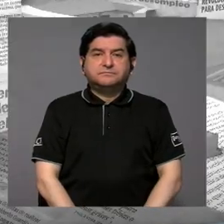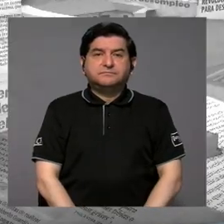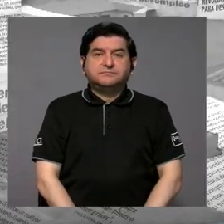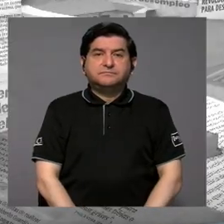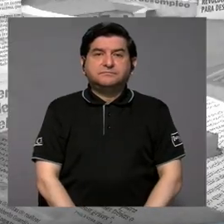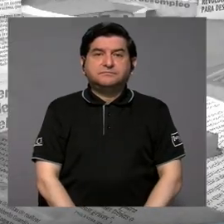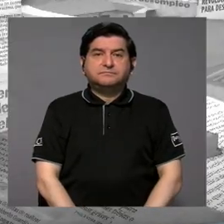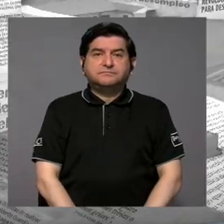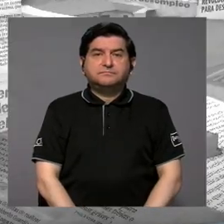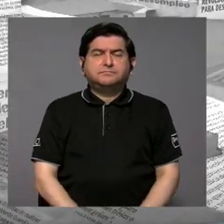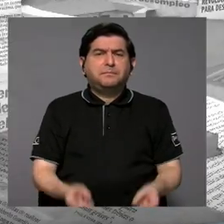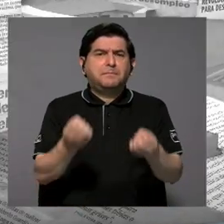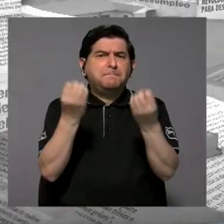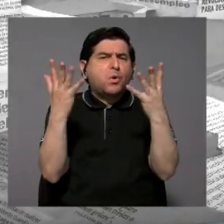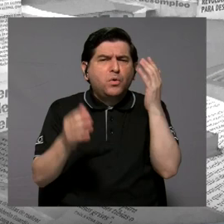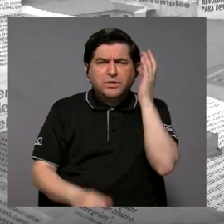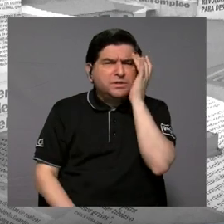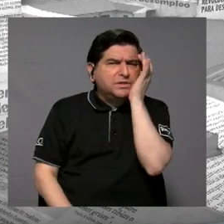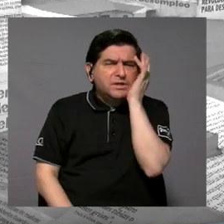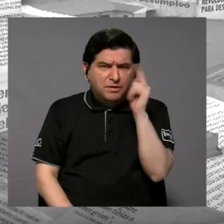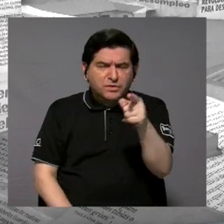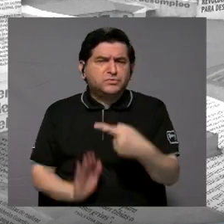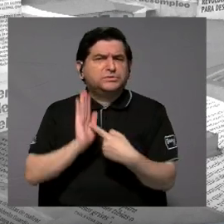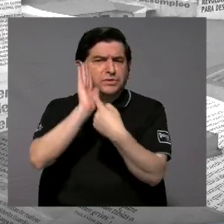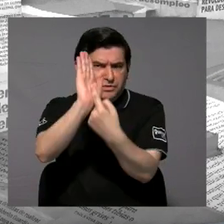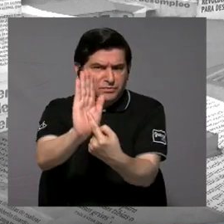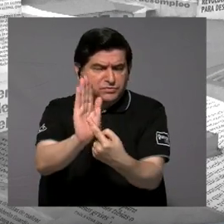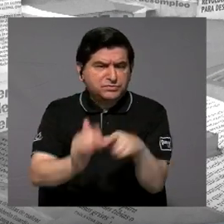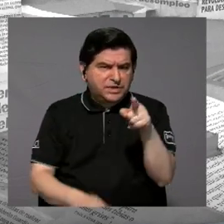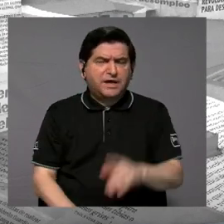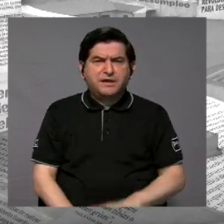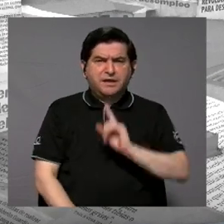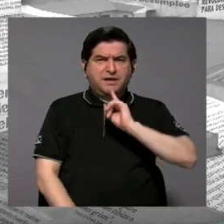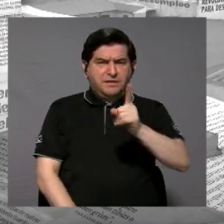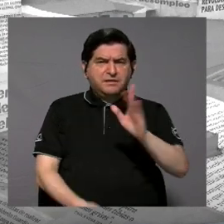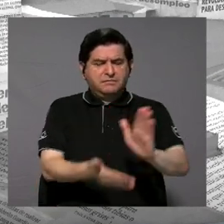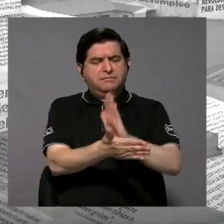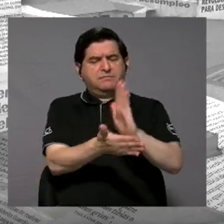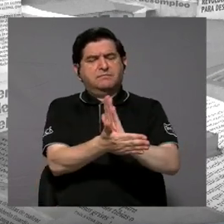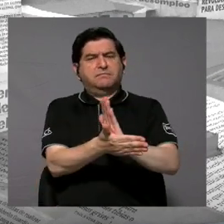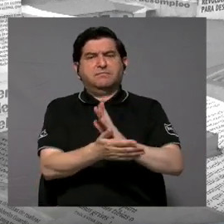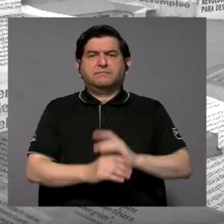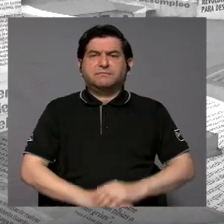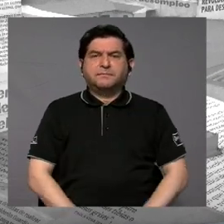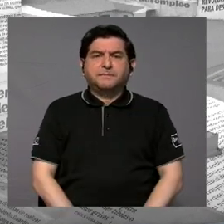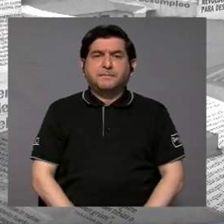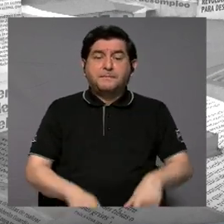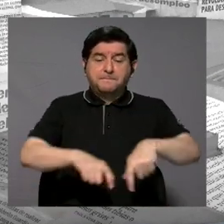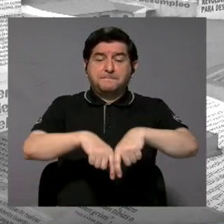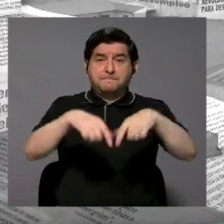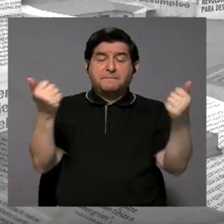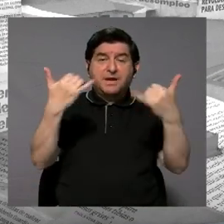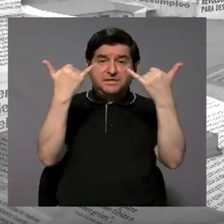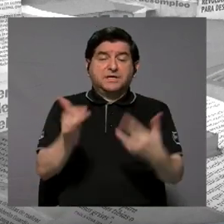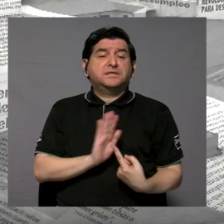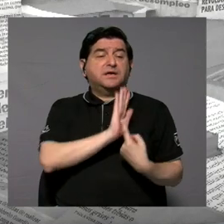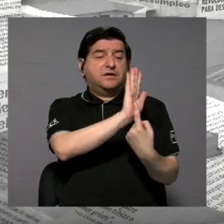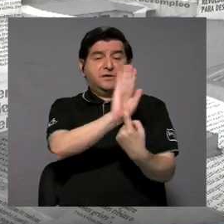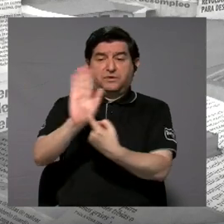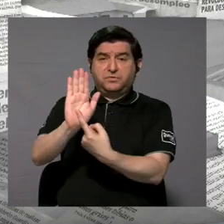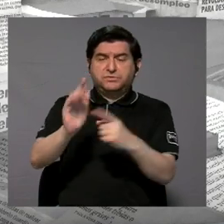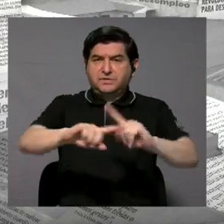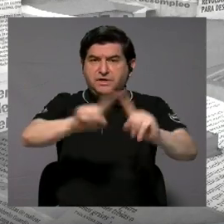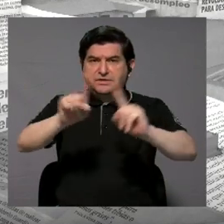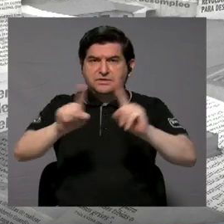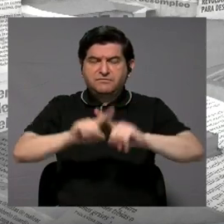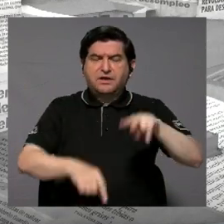Son muchas las preocupaciones que ustedes externaron en este pronunciamiento que la prensa ha divulgado por medio